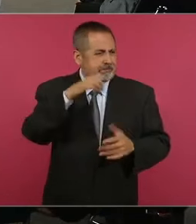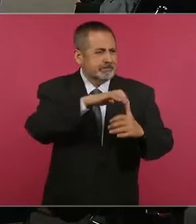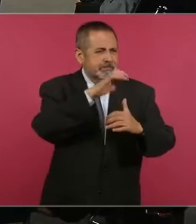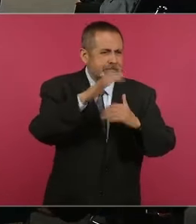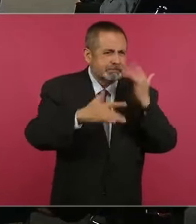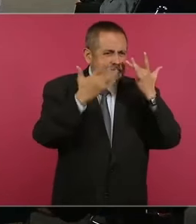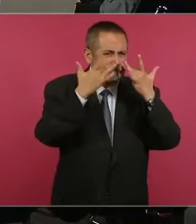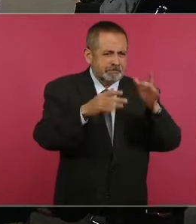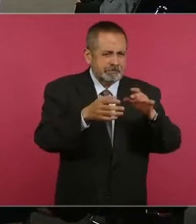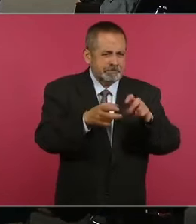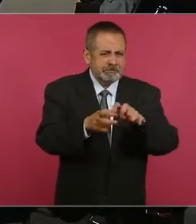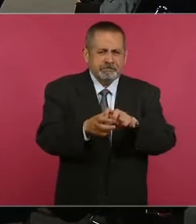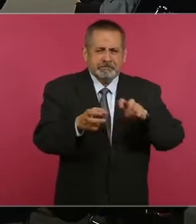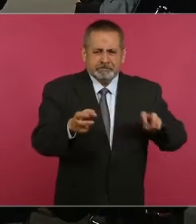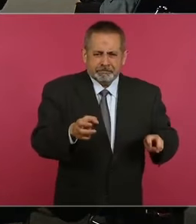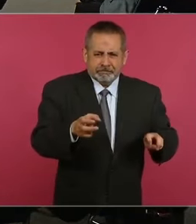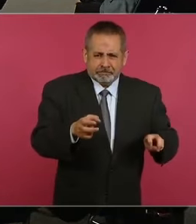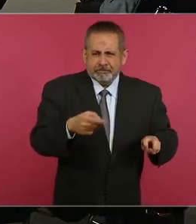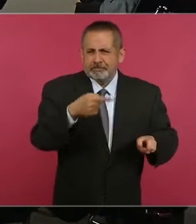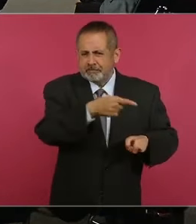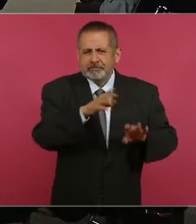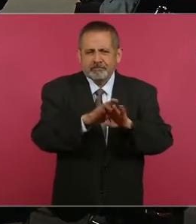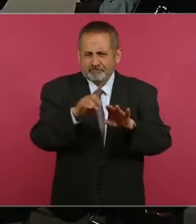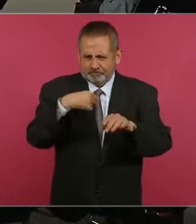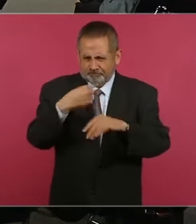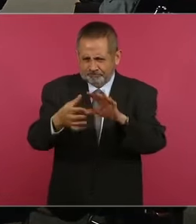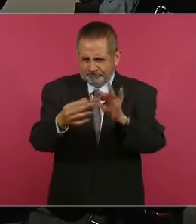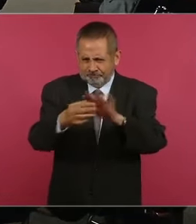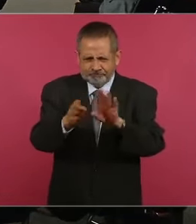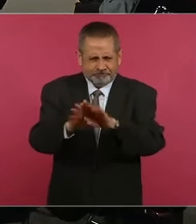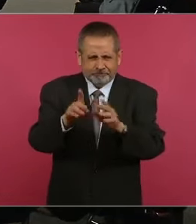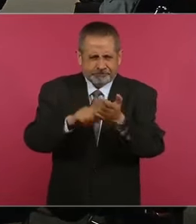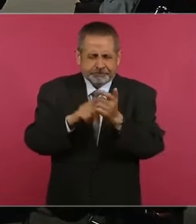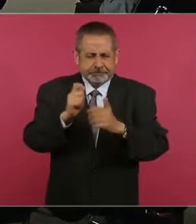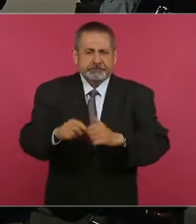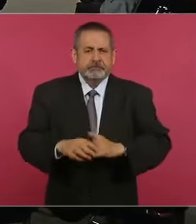el separación individualizada. En la individualizada. Les voy a explicar cómo es,